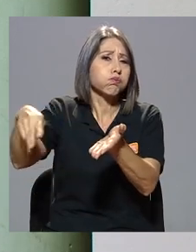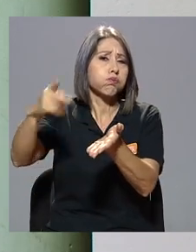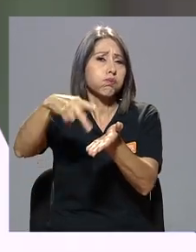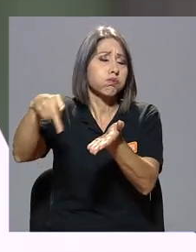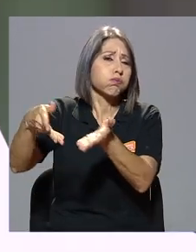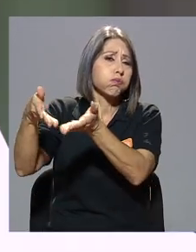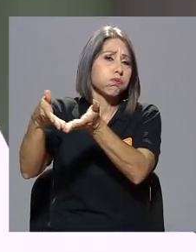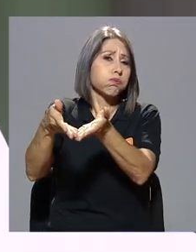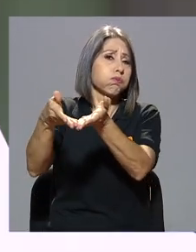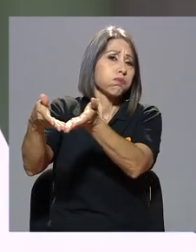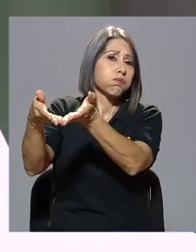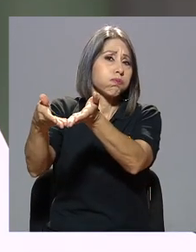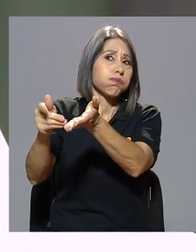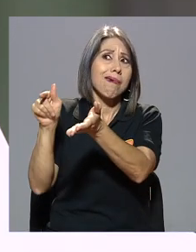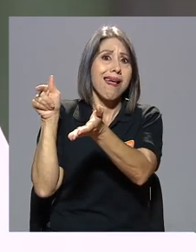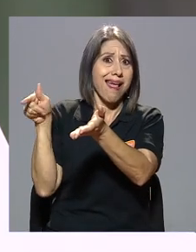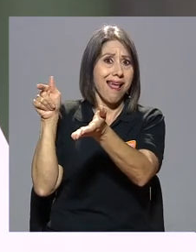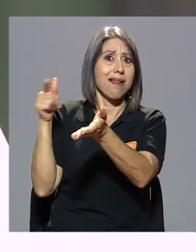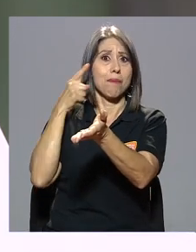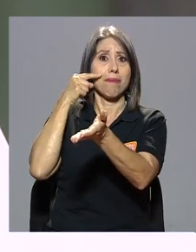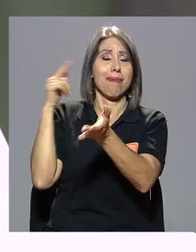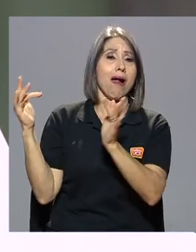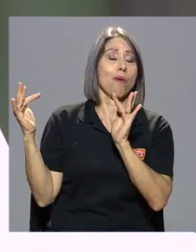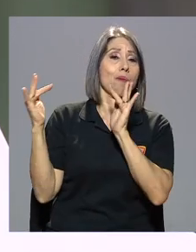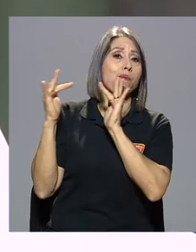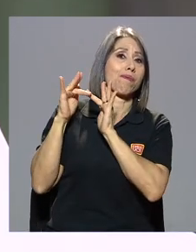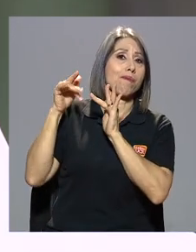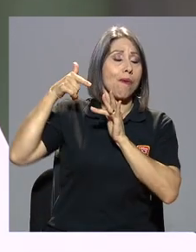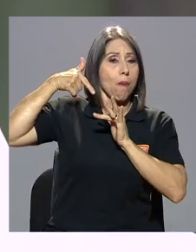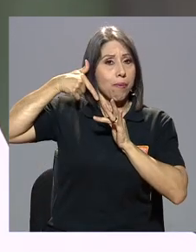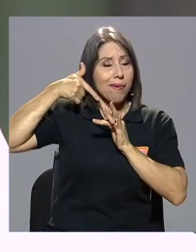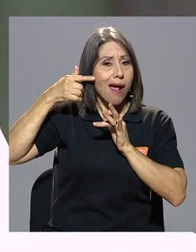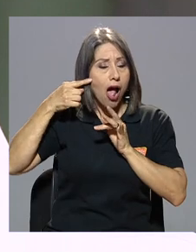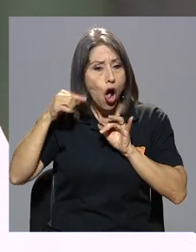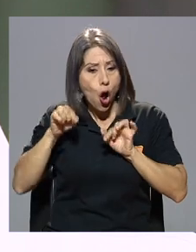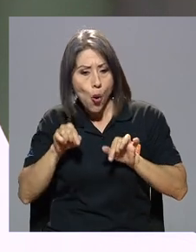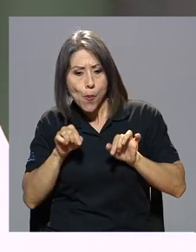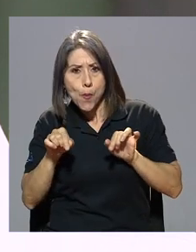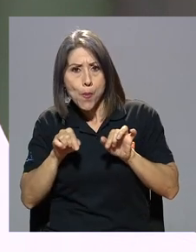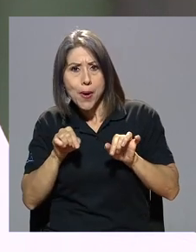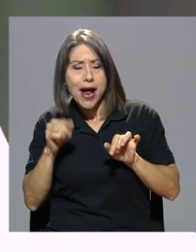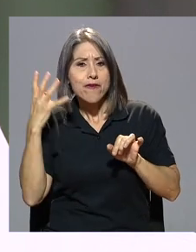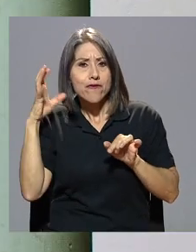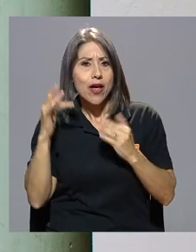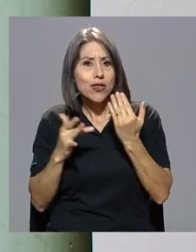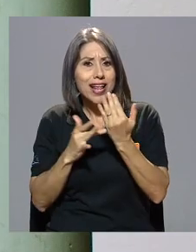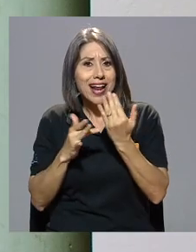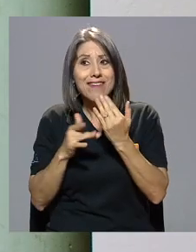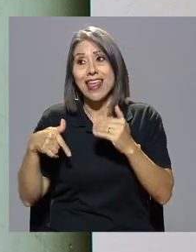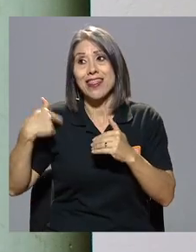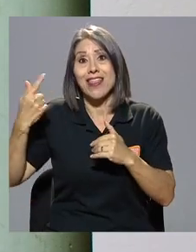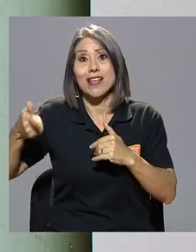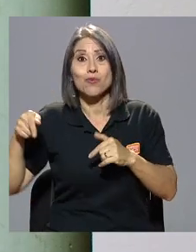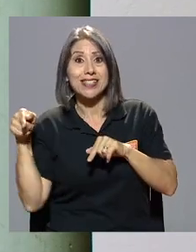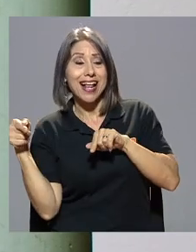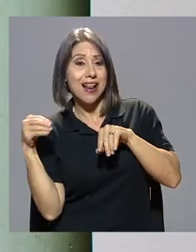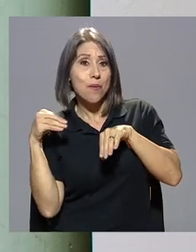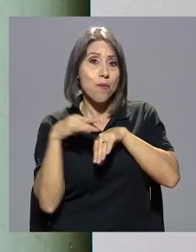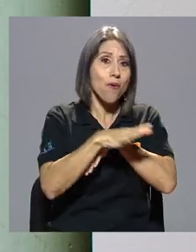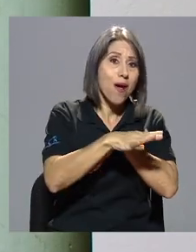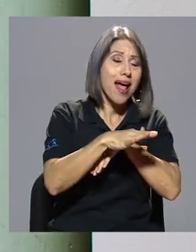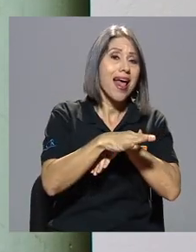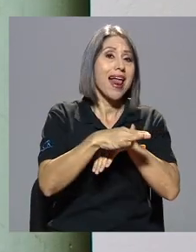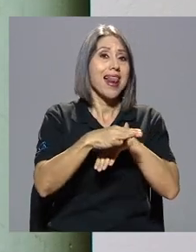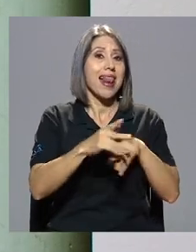Pacífico, y él recibía por radiotelegrafía y luego le pasaba, si no me equivoco, a la prensa libre las noticias.